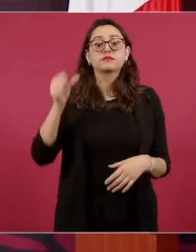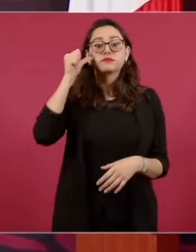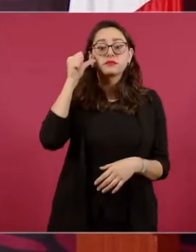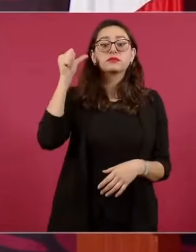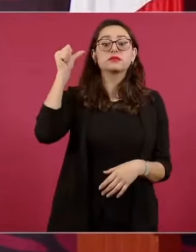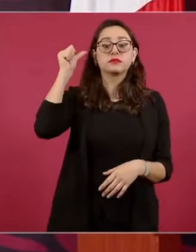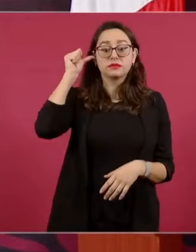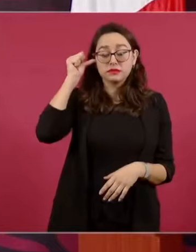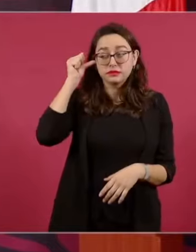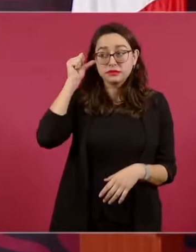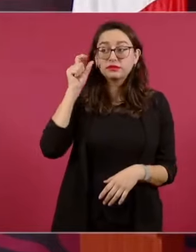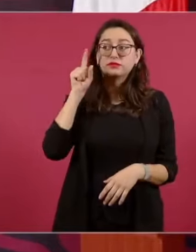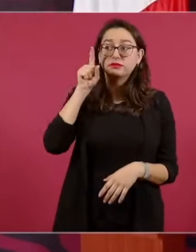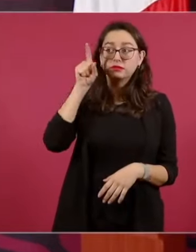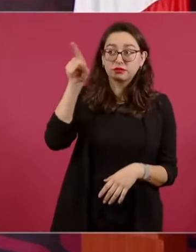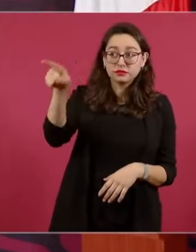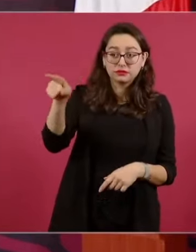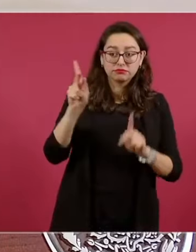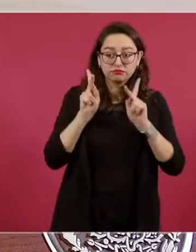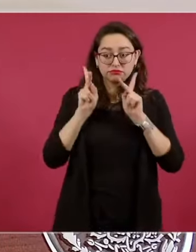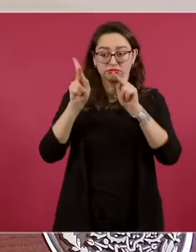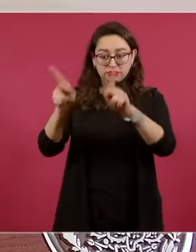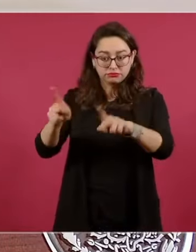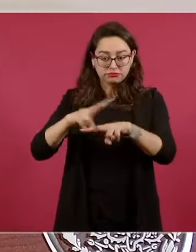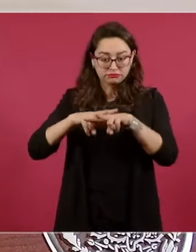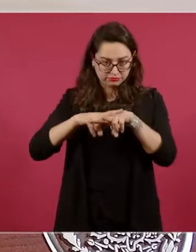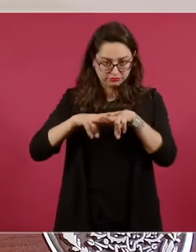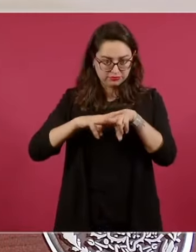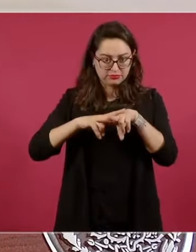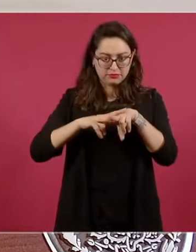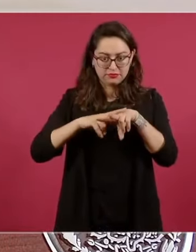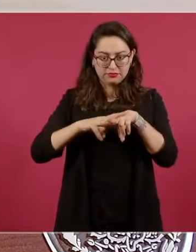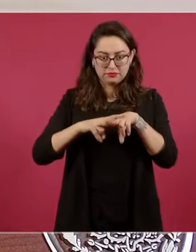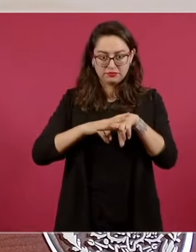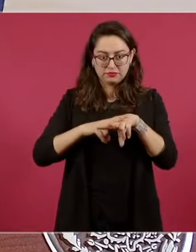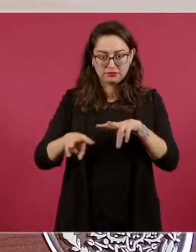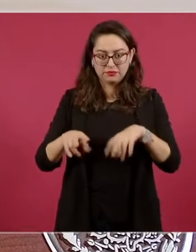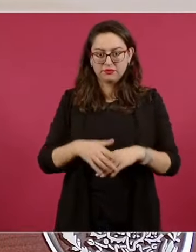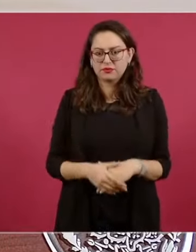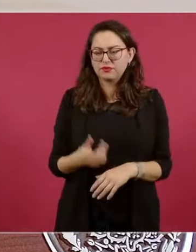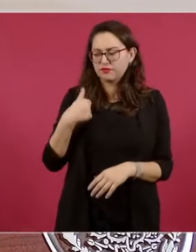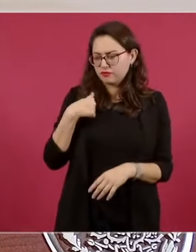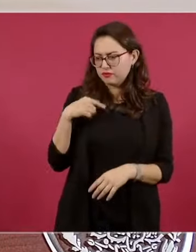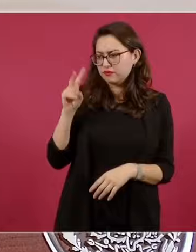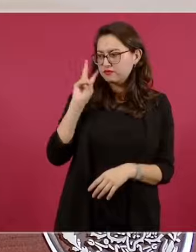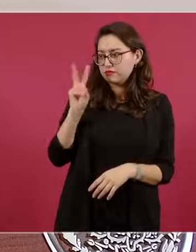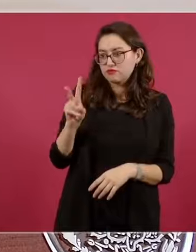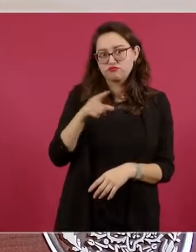lo vi muchísimas.